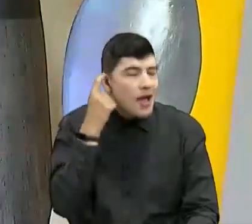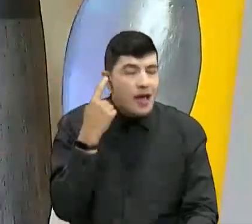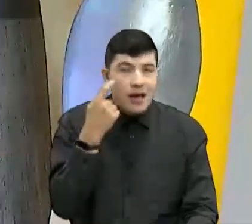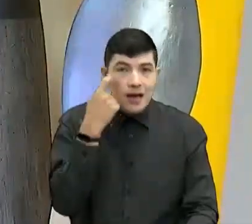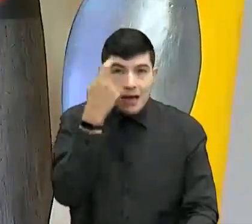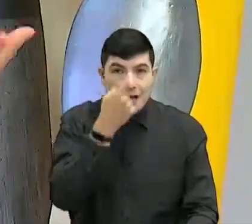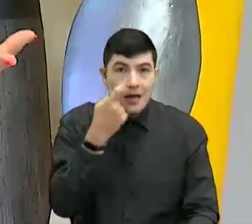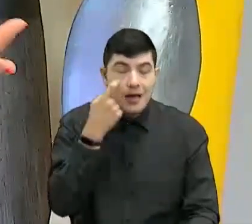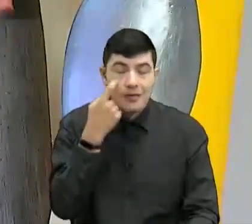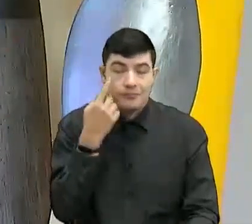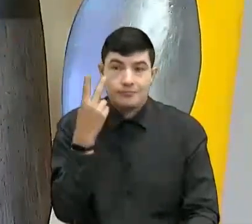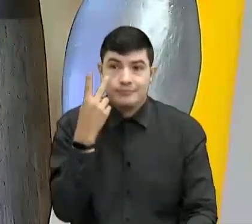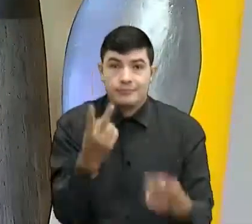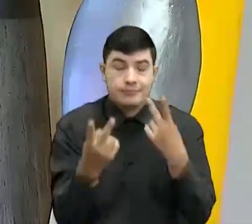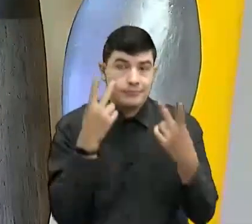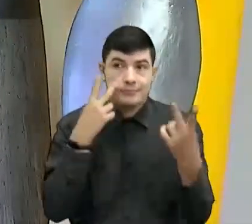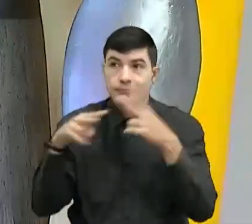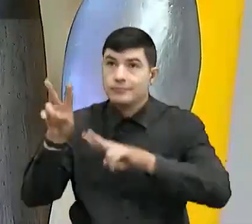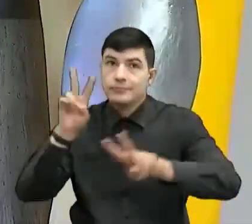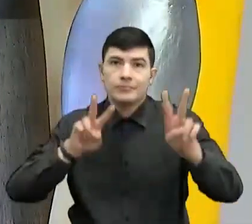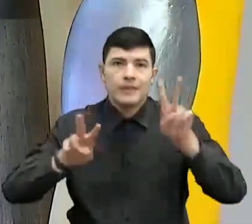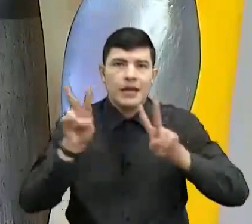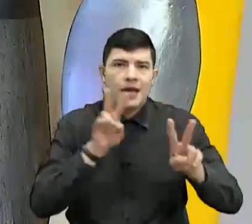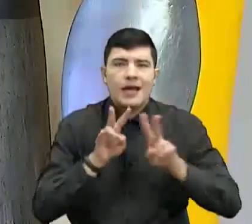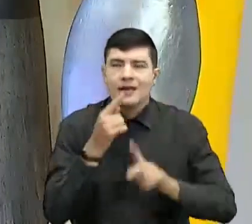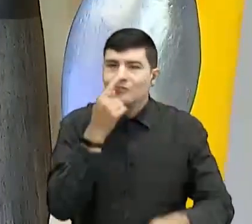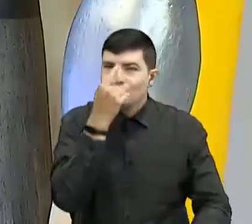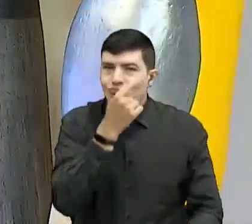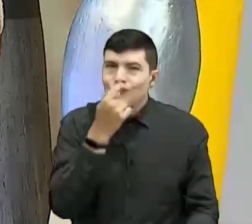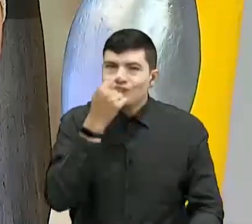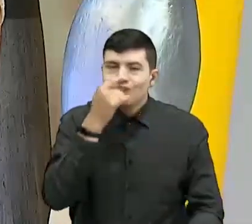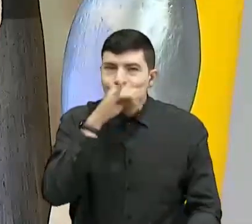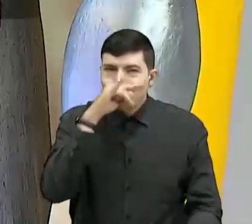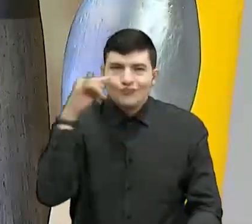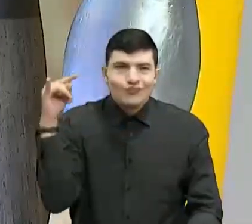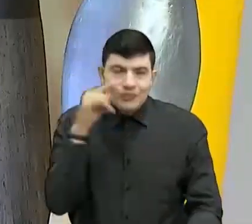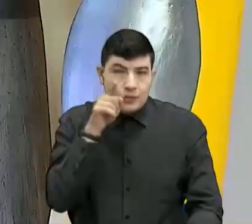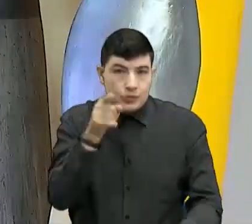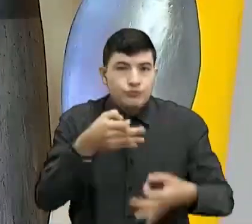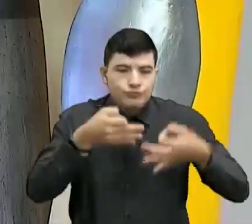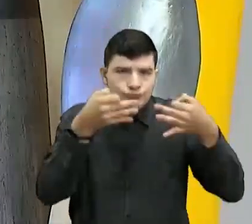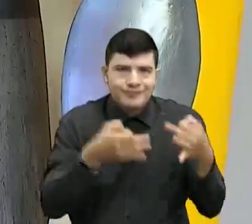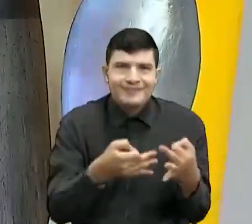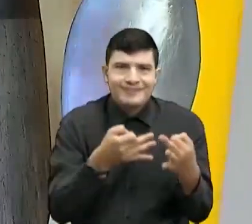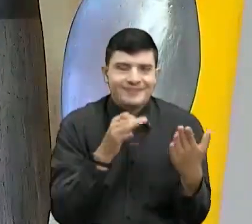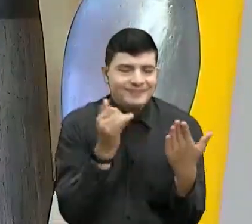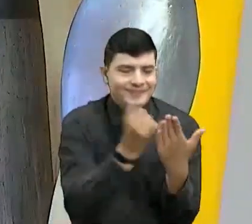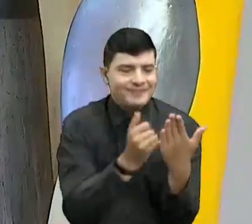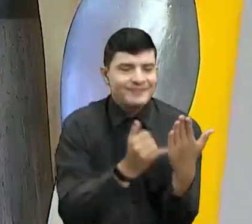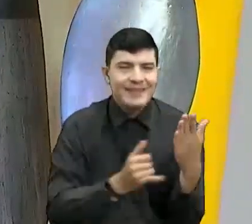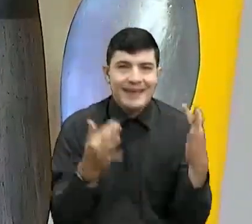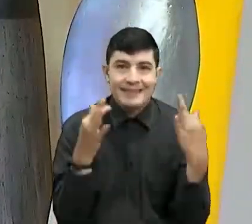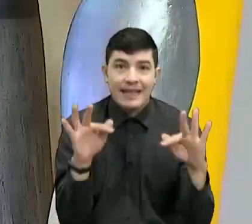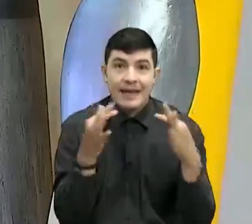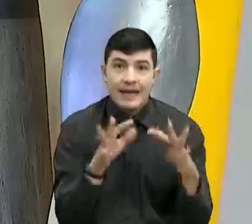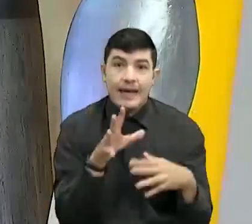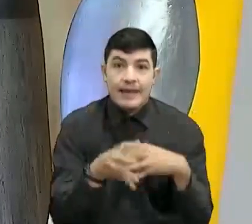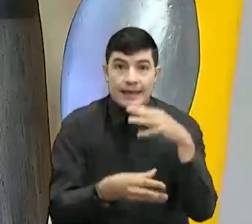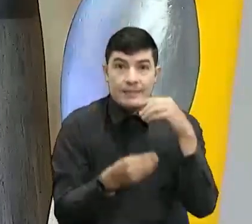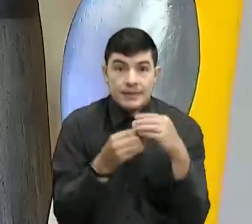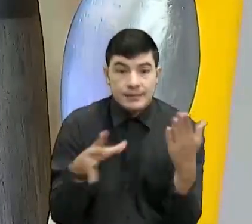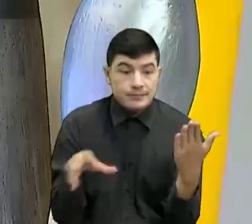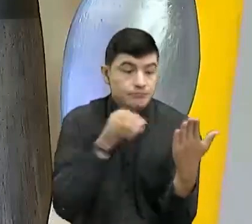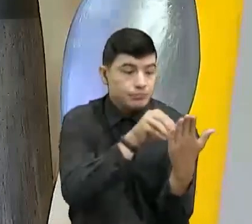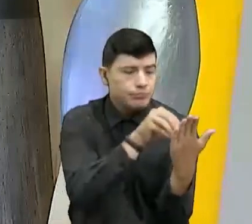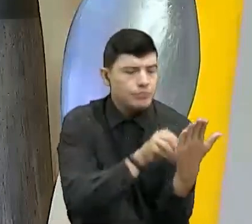la vista. Y de esta forma van a cumplir con su tarea, le van a agregar allí, ¿cuál es la importancia de tener estos sentidos? Y, por supuesto,